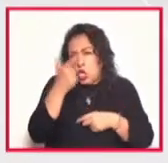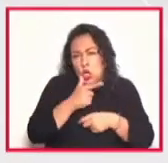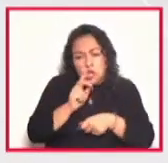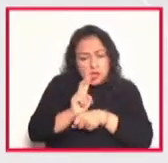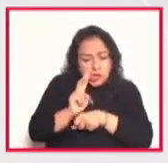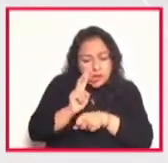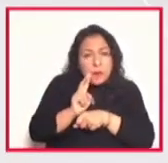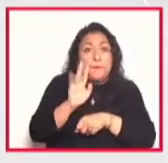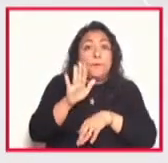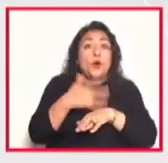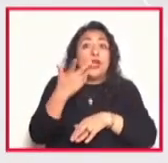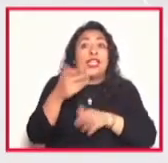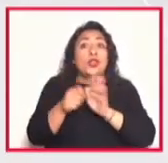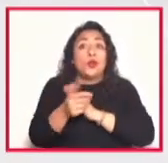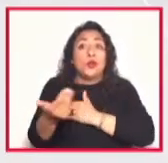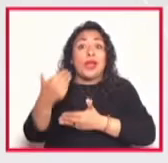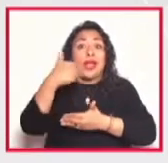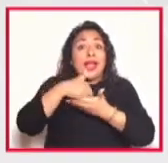vienen en la noche